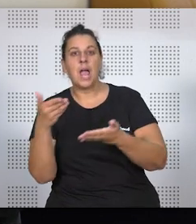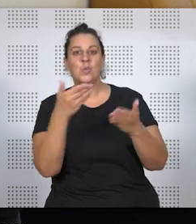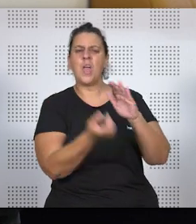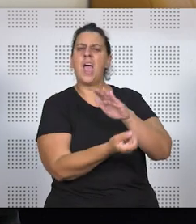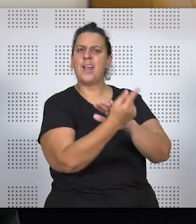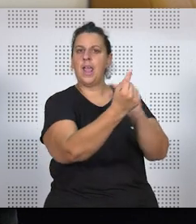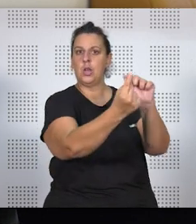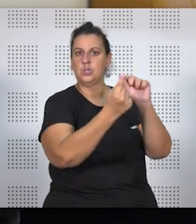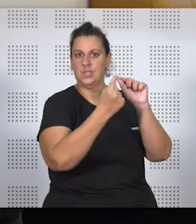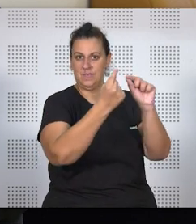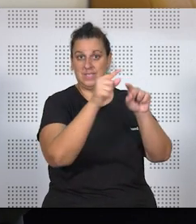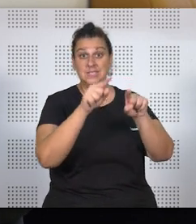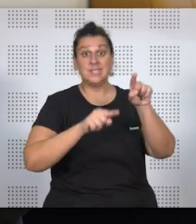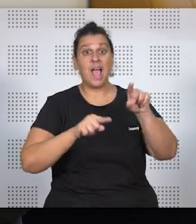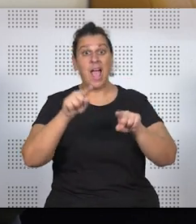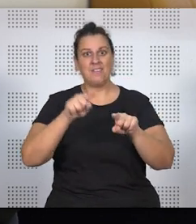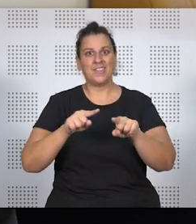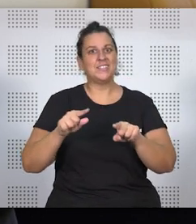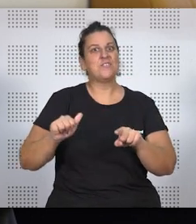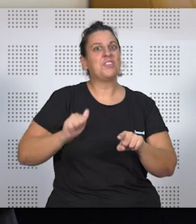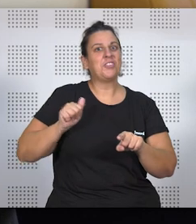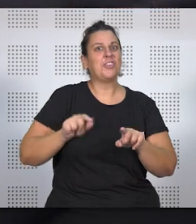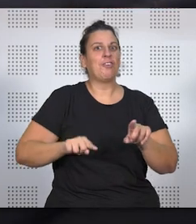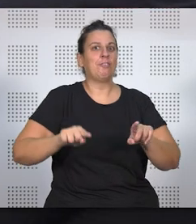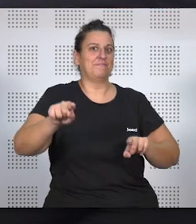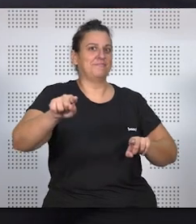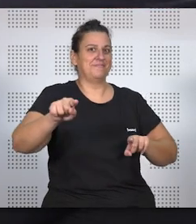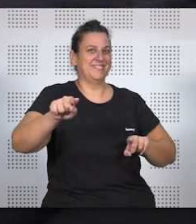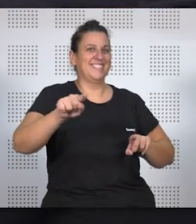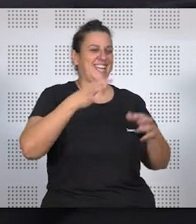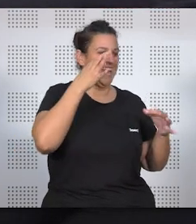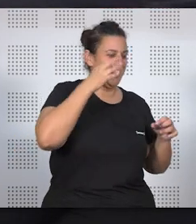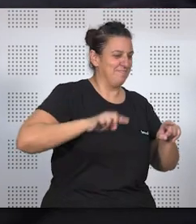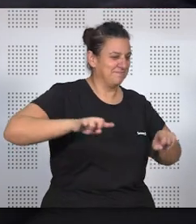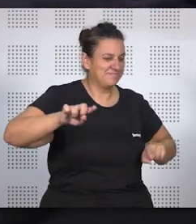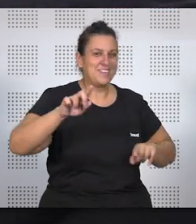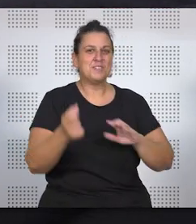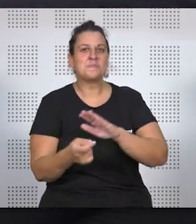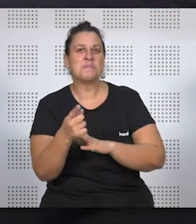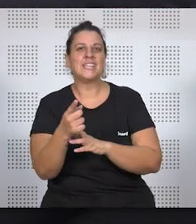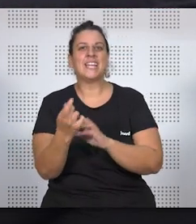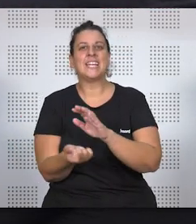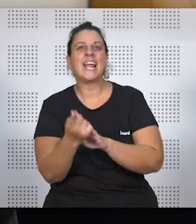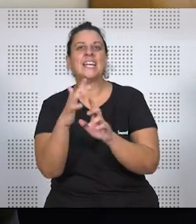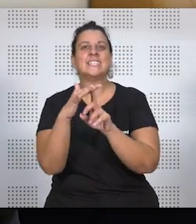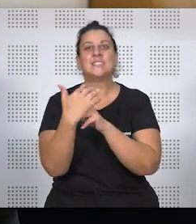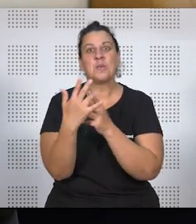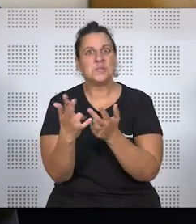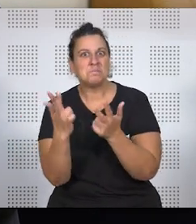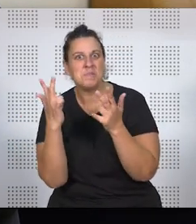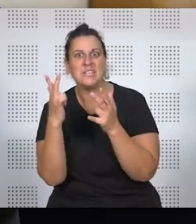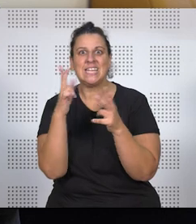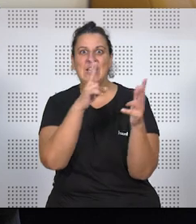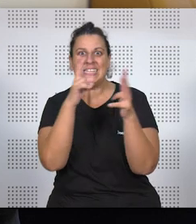a crearlos, muchas veces van por delante. La ficción permite crear personajes, crear situaciones, crear tramas, a veces con